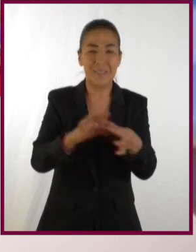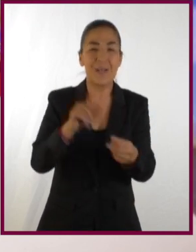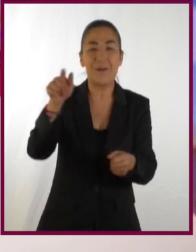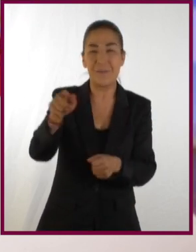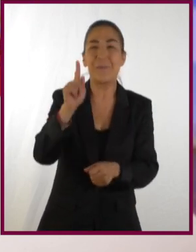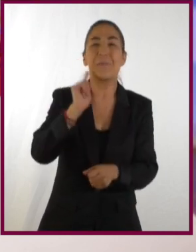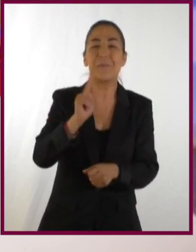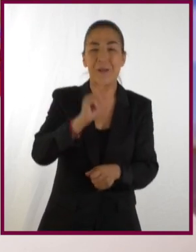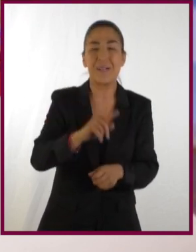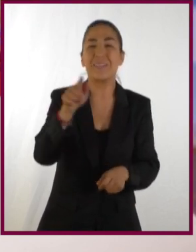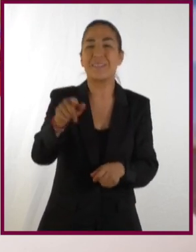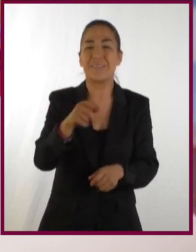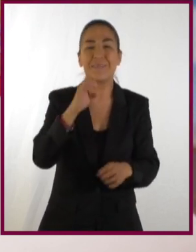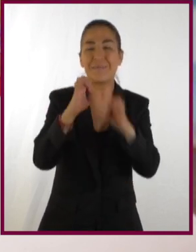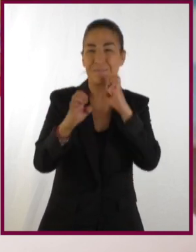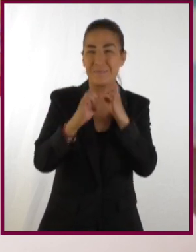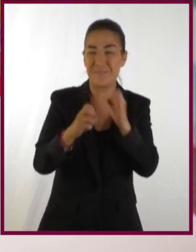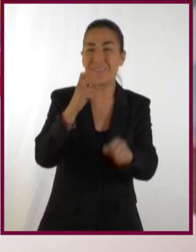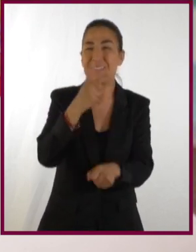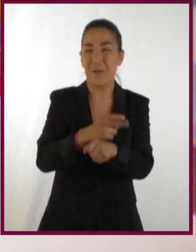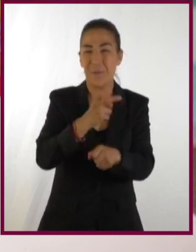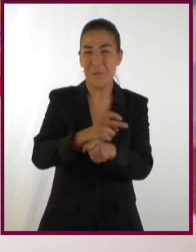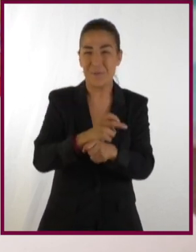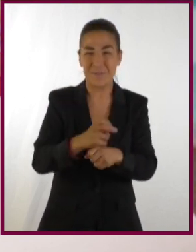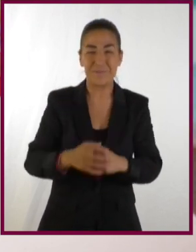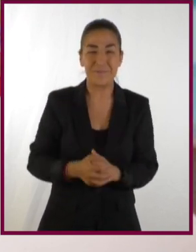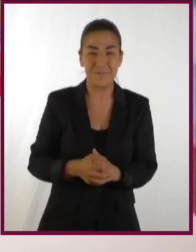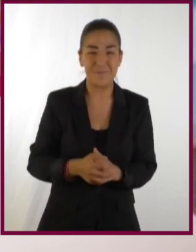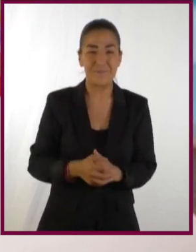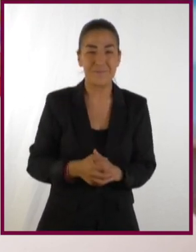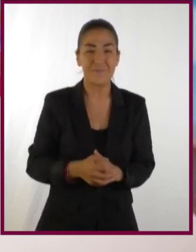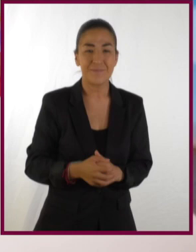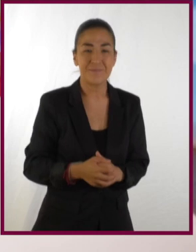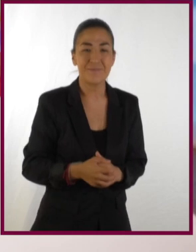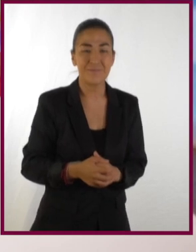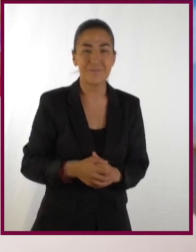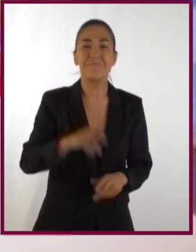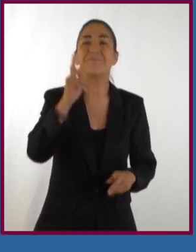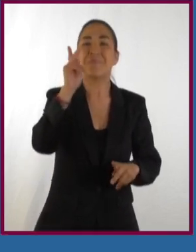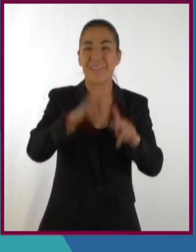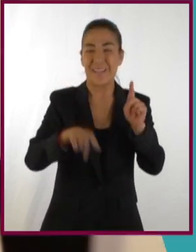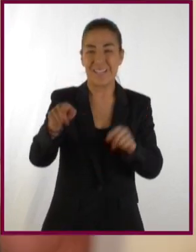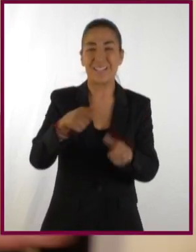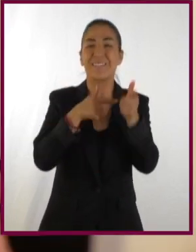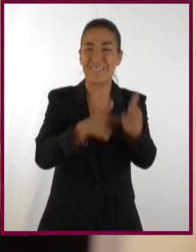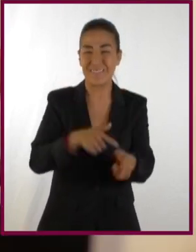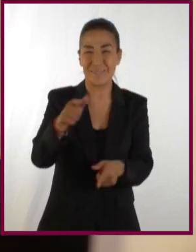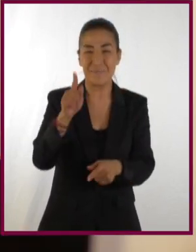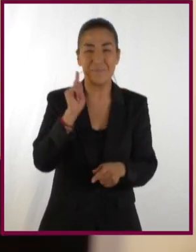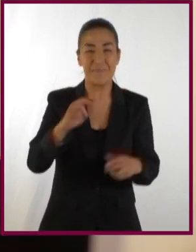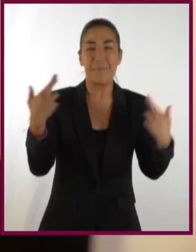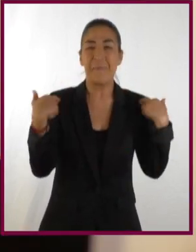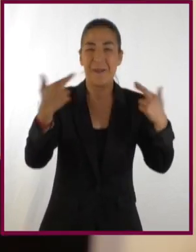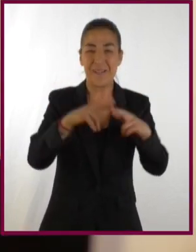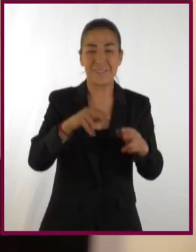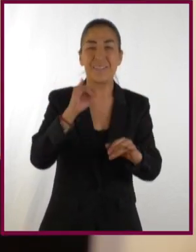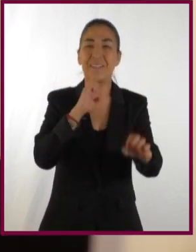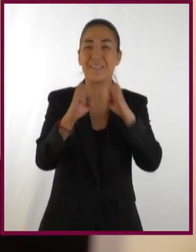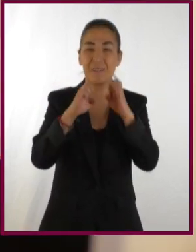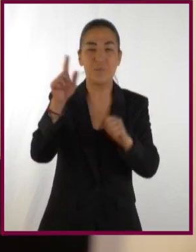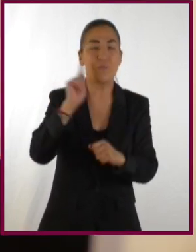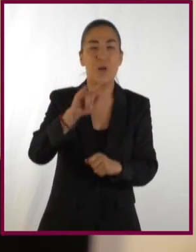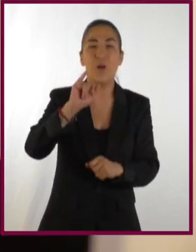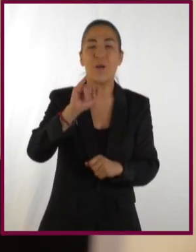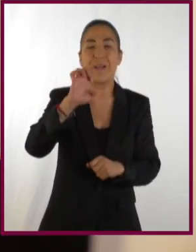discutimos de pasteles y más, ¿qué opinas si vamos con la segunda parte de la entrevista? Vamos. Continuamos en esta gran charla con la